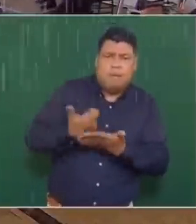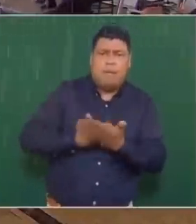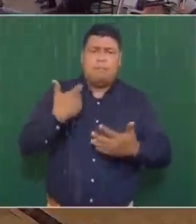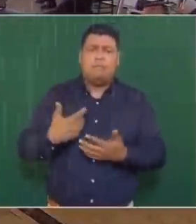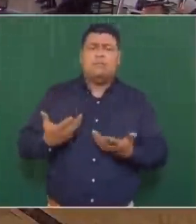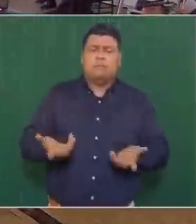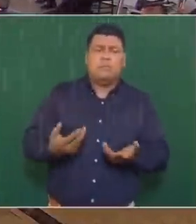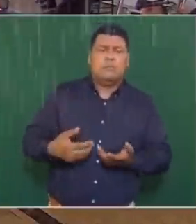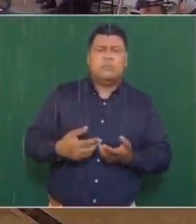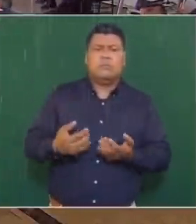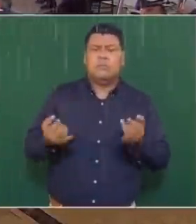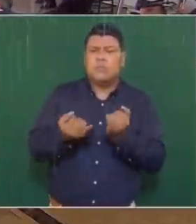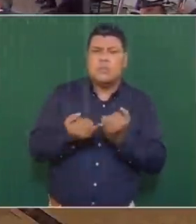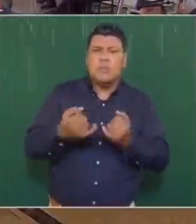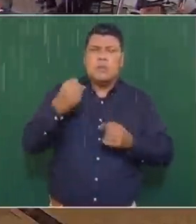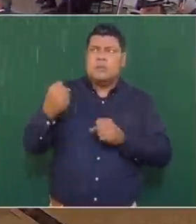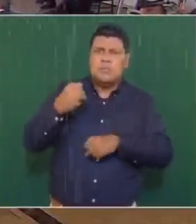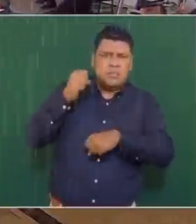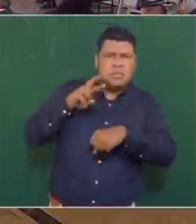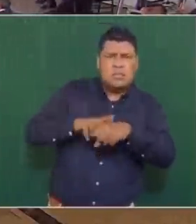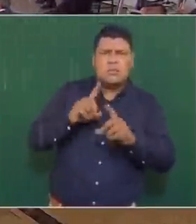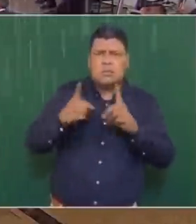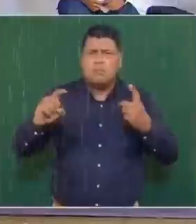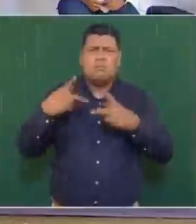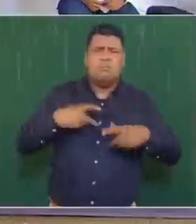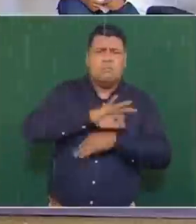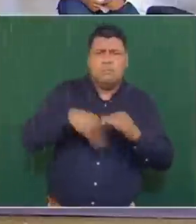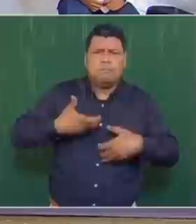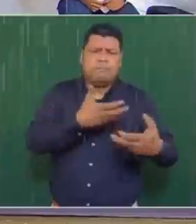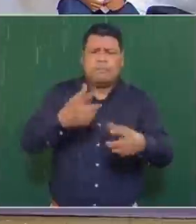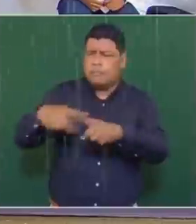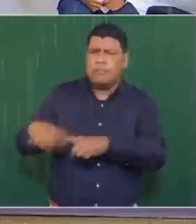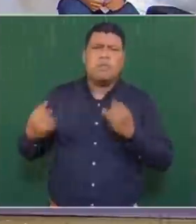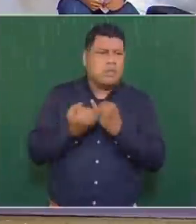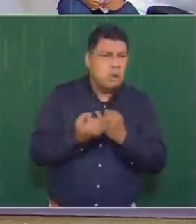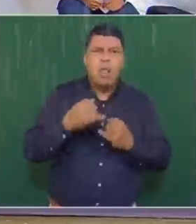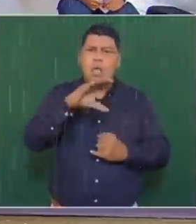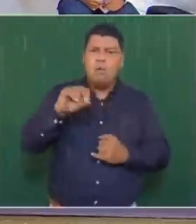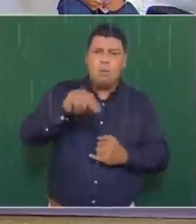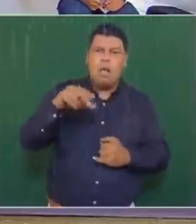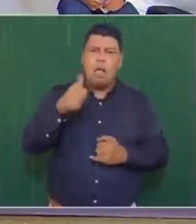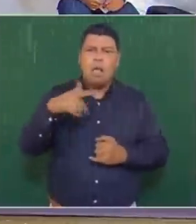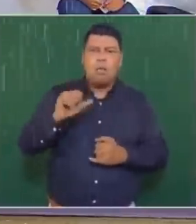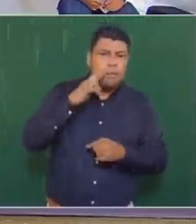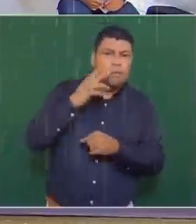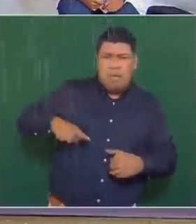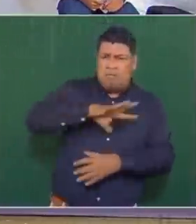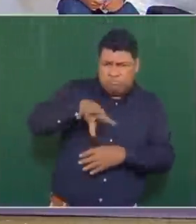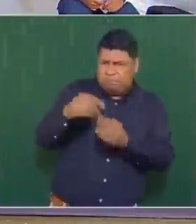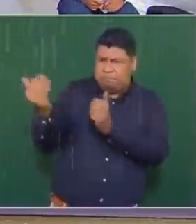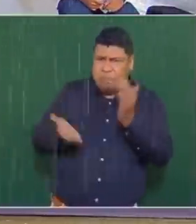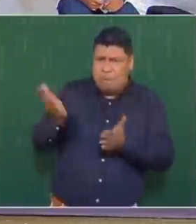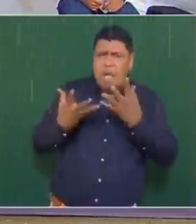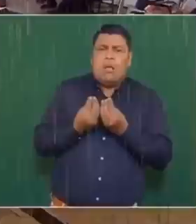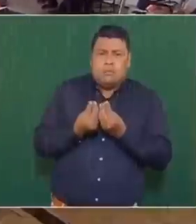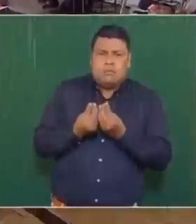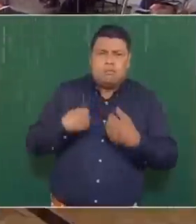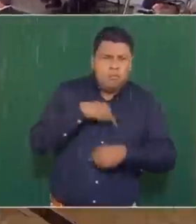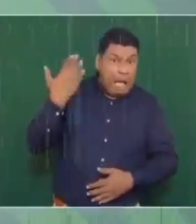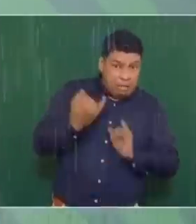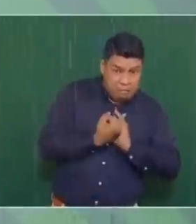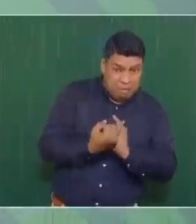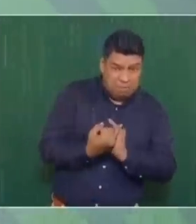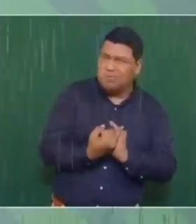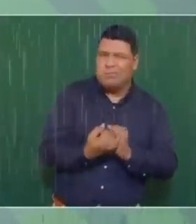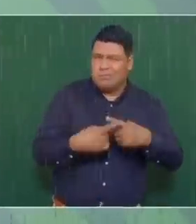y el secretario de Desarrollo Urbano, y el director de Conagua. Todo el gobierno está aquí, entonces es mejor ahora.